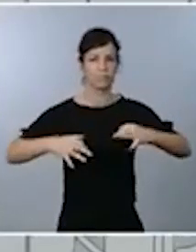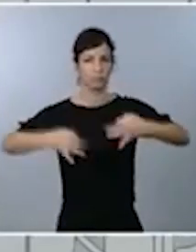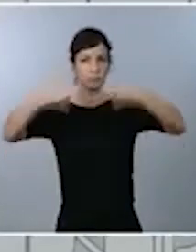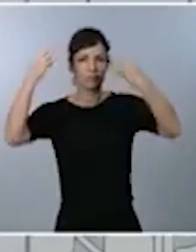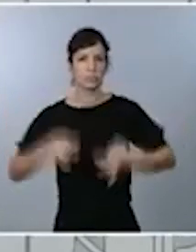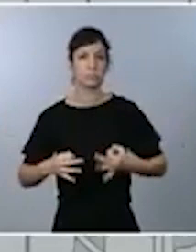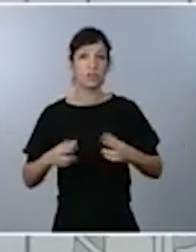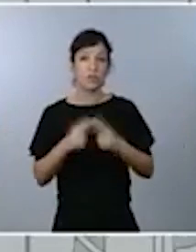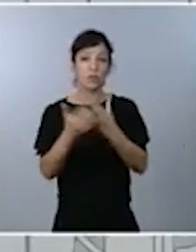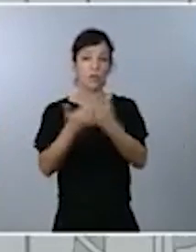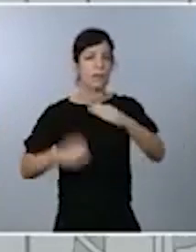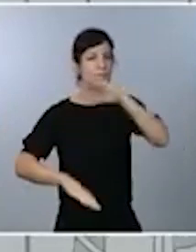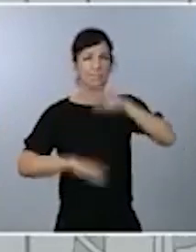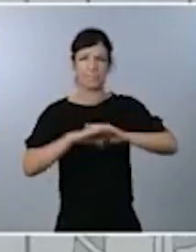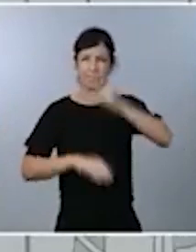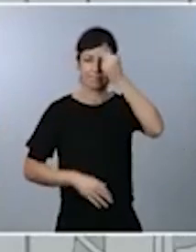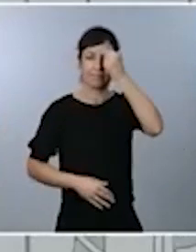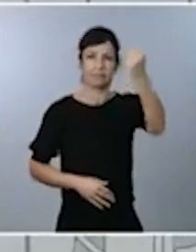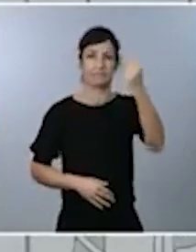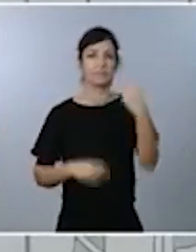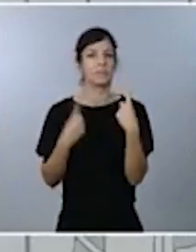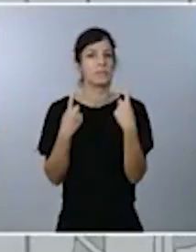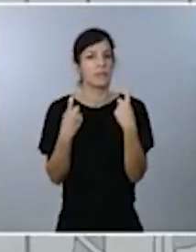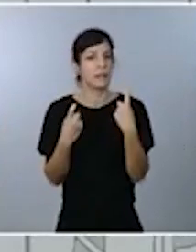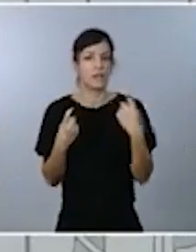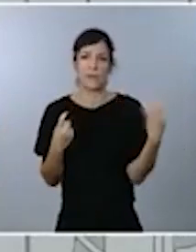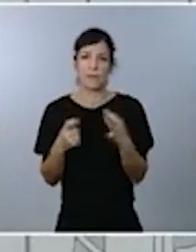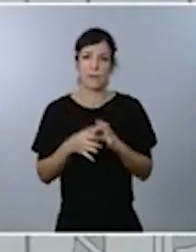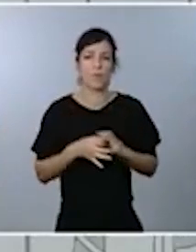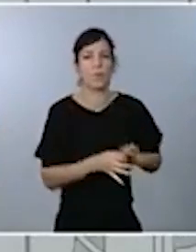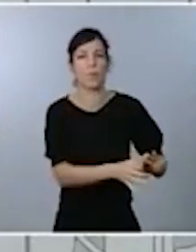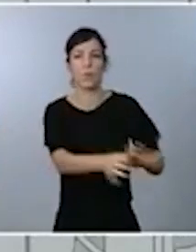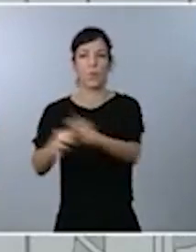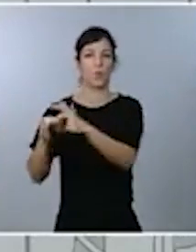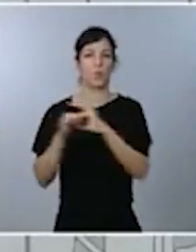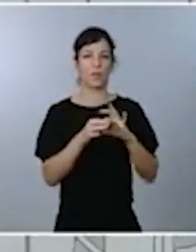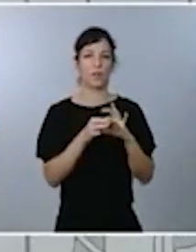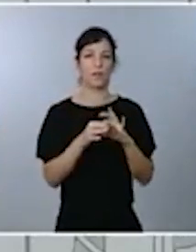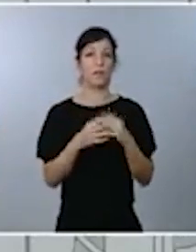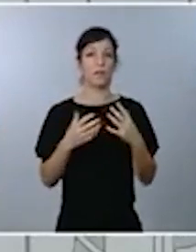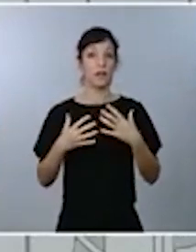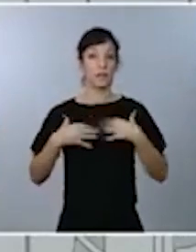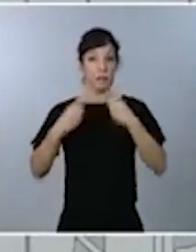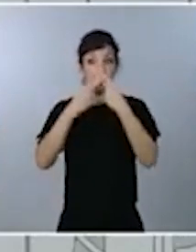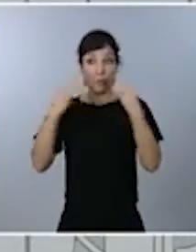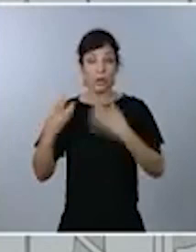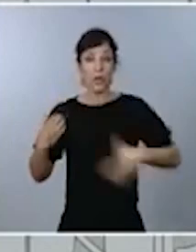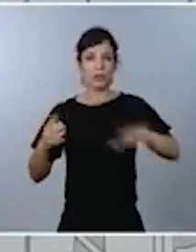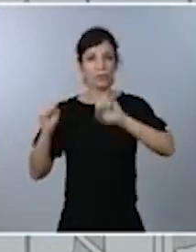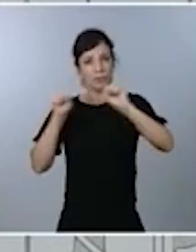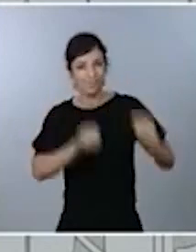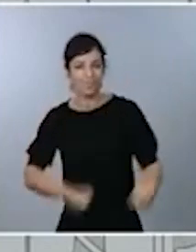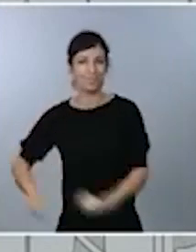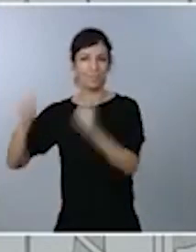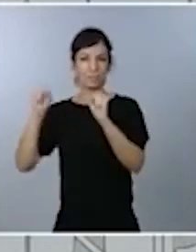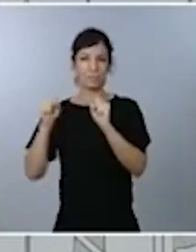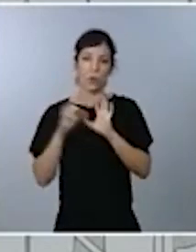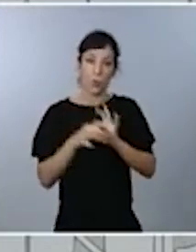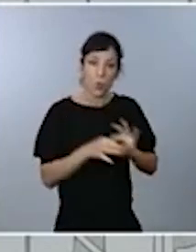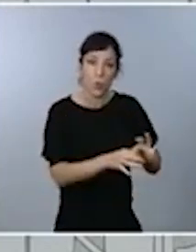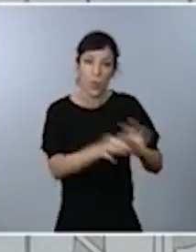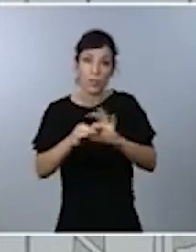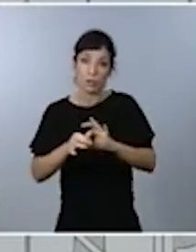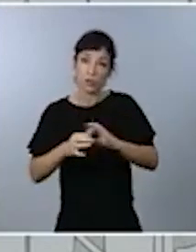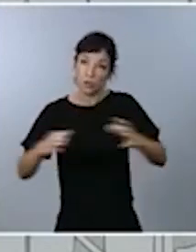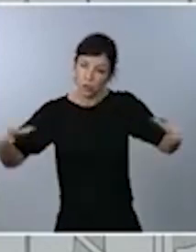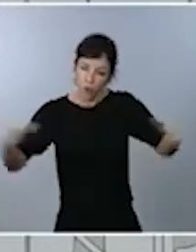y con la necesaria e imprescindible unidad, protegiendo la salud pública de todos y unidos todos frente al